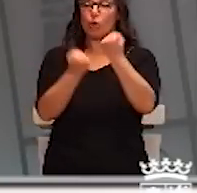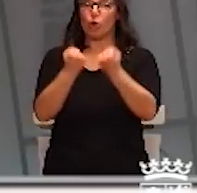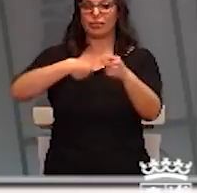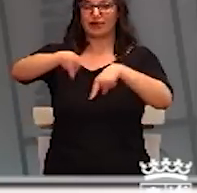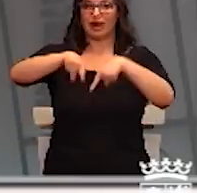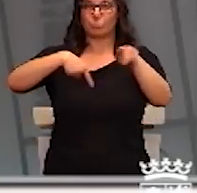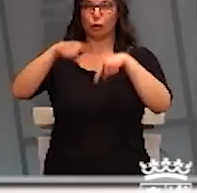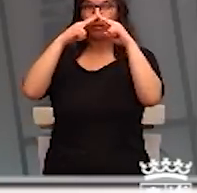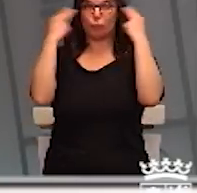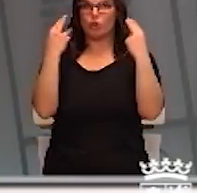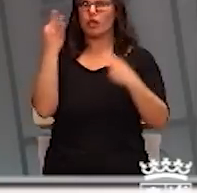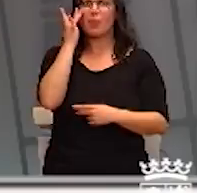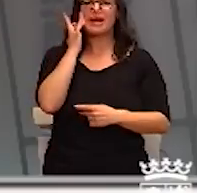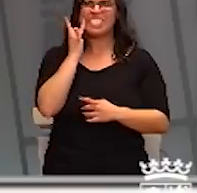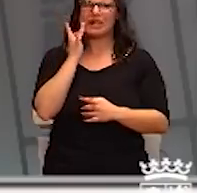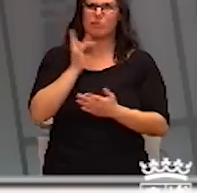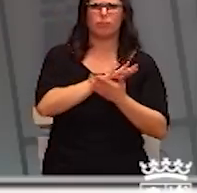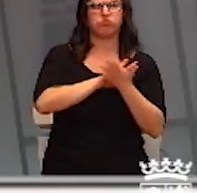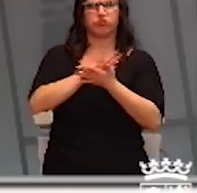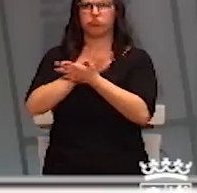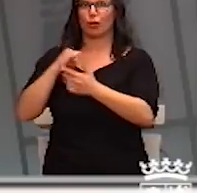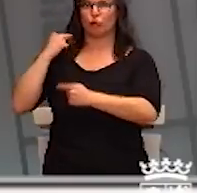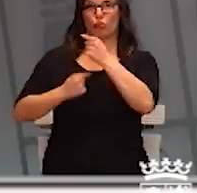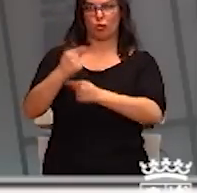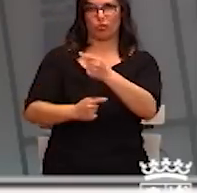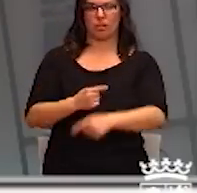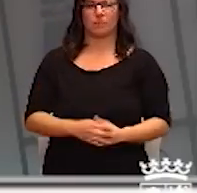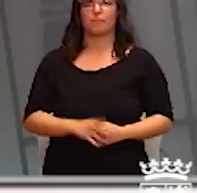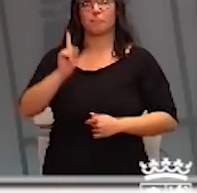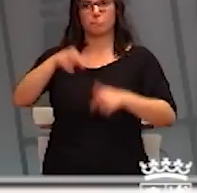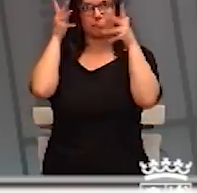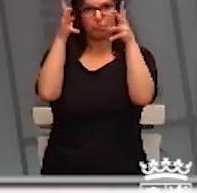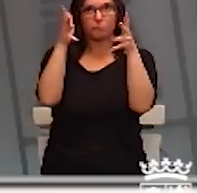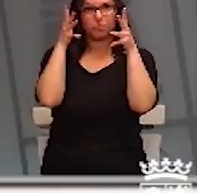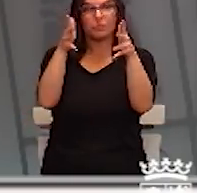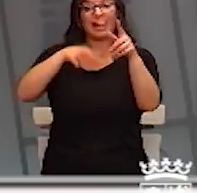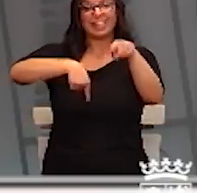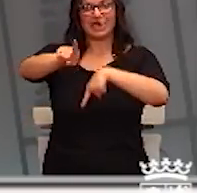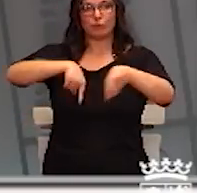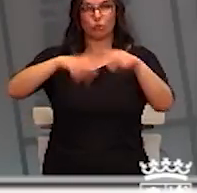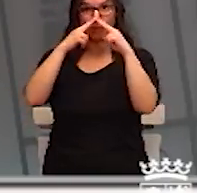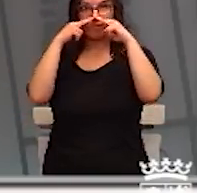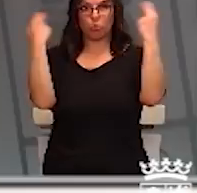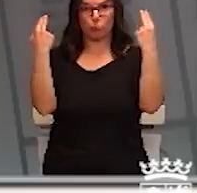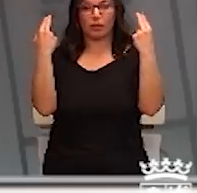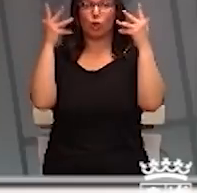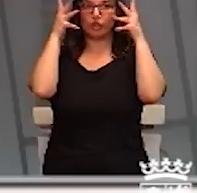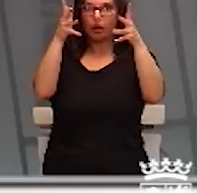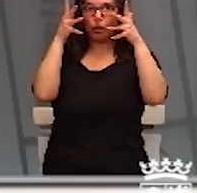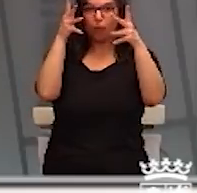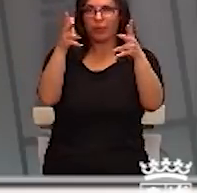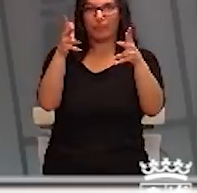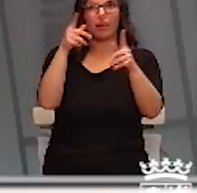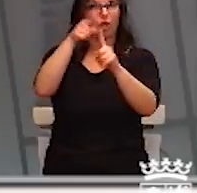transporte público. Se recomienda no usar el transporte público. Se recomienda,